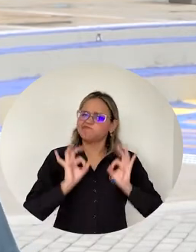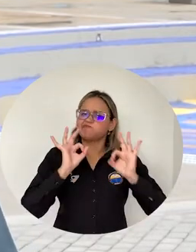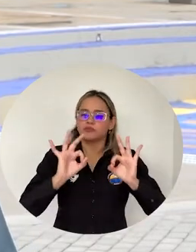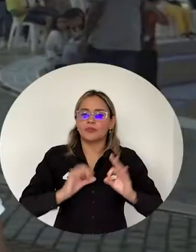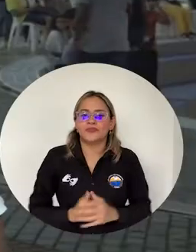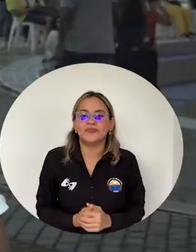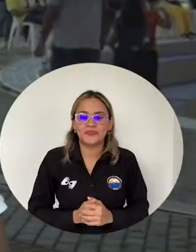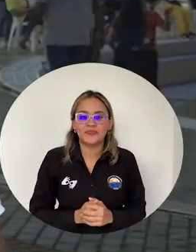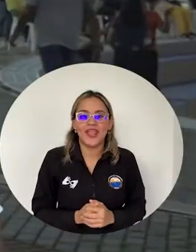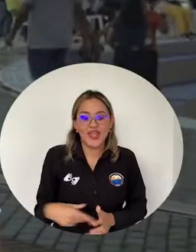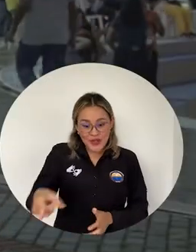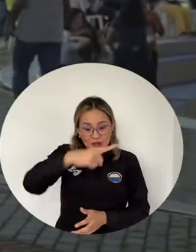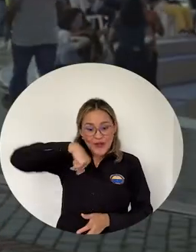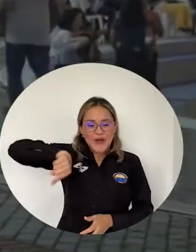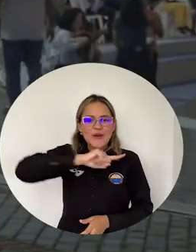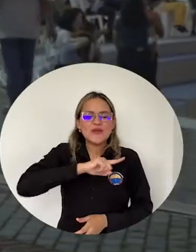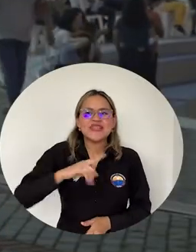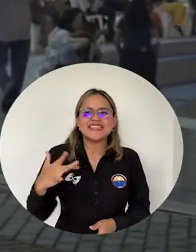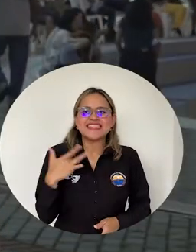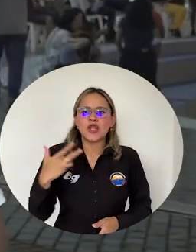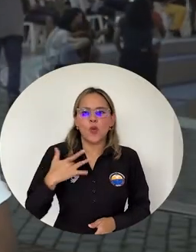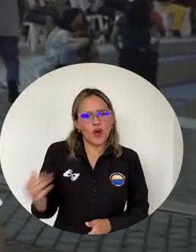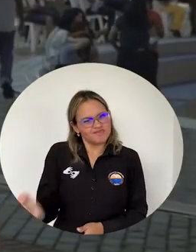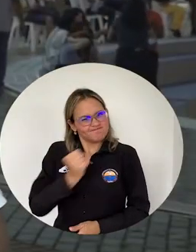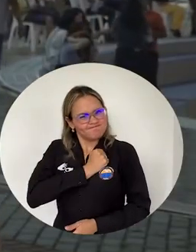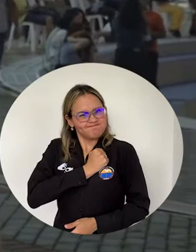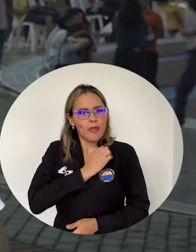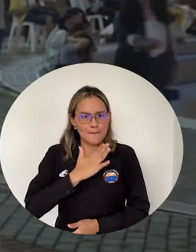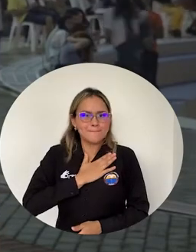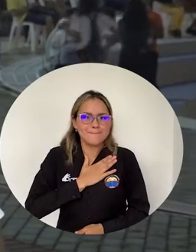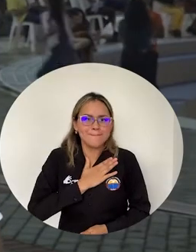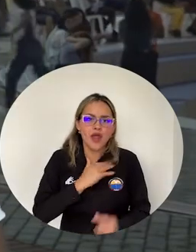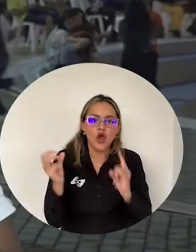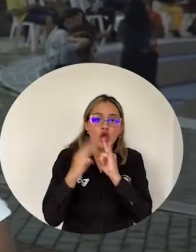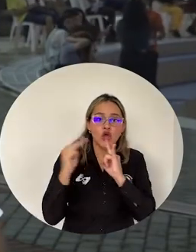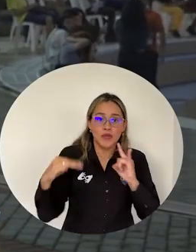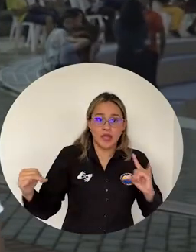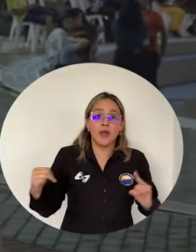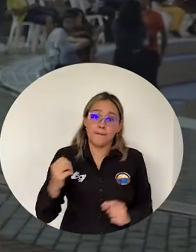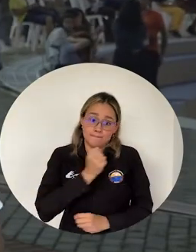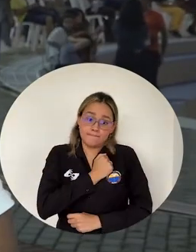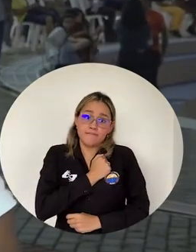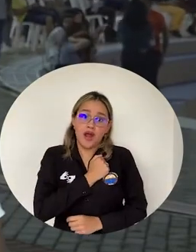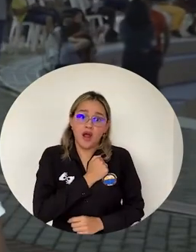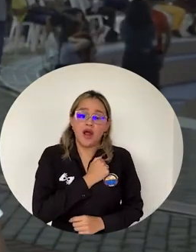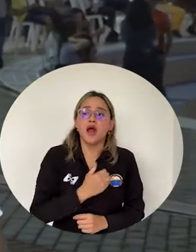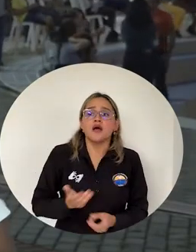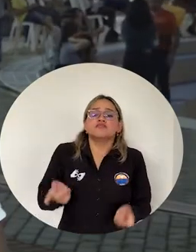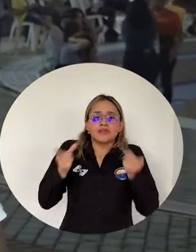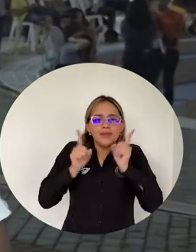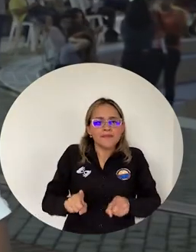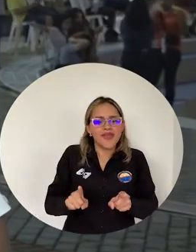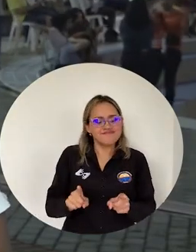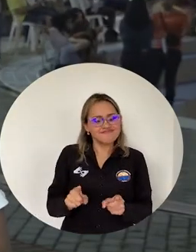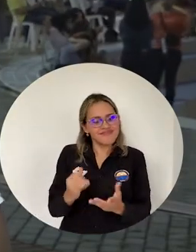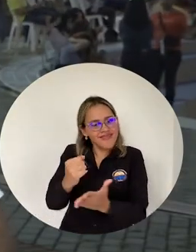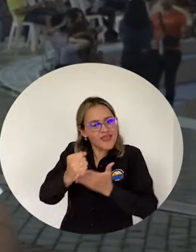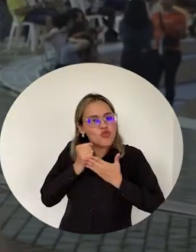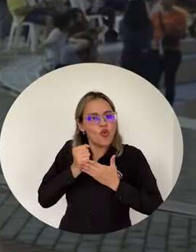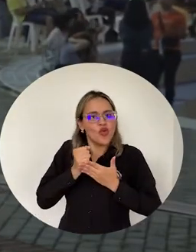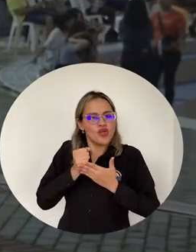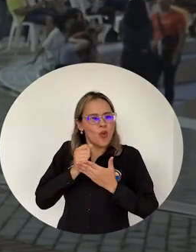Más eficaz Nos hace sentir A nosotros Con un sentido De pertenencia Más alto Tanto por la institución Porque nos ayudó A cumplir un sueño